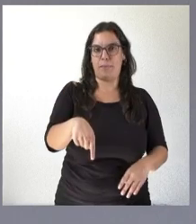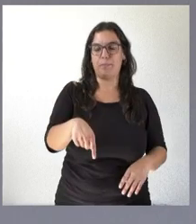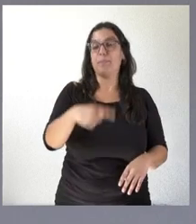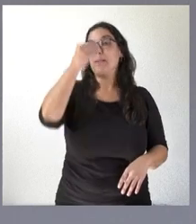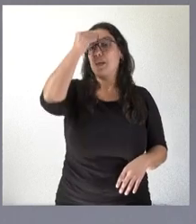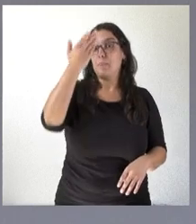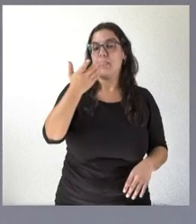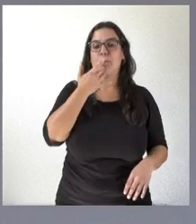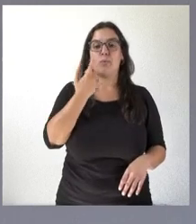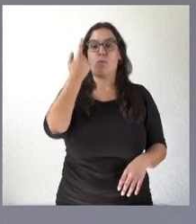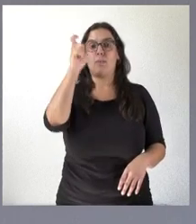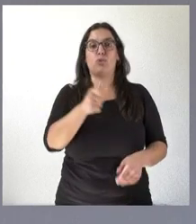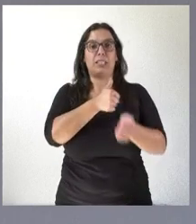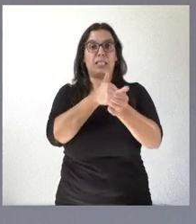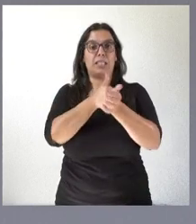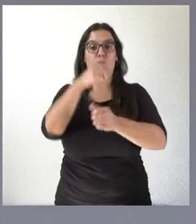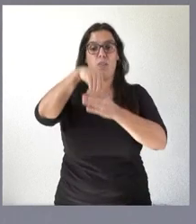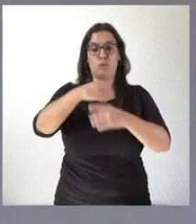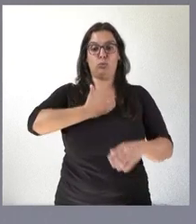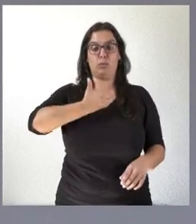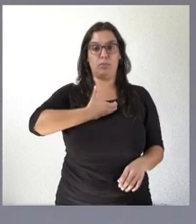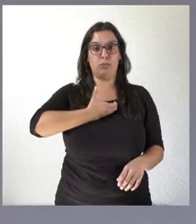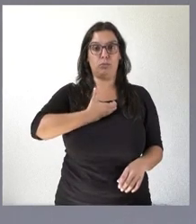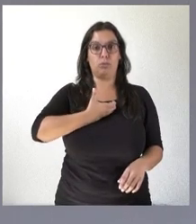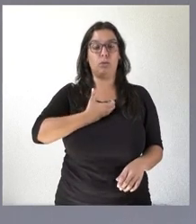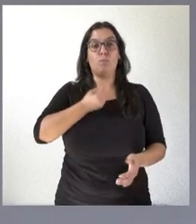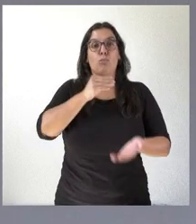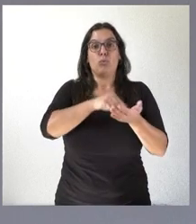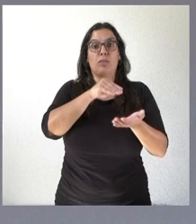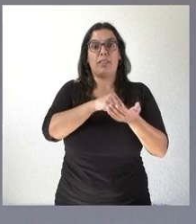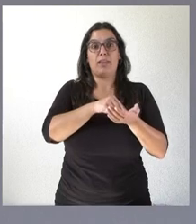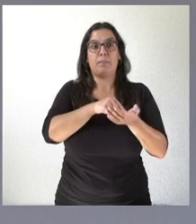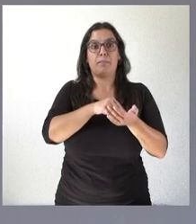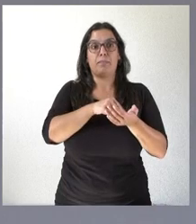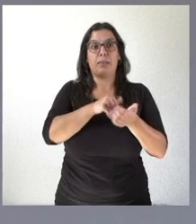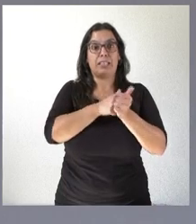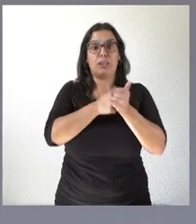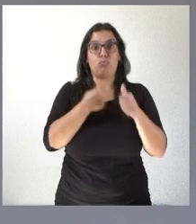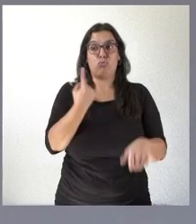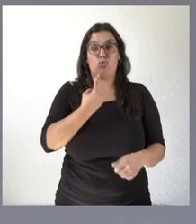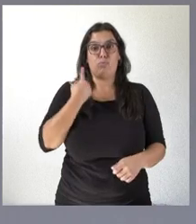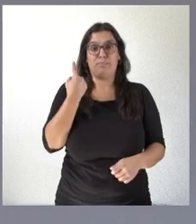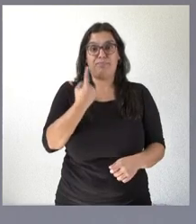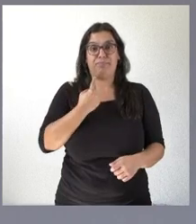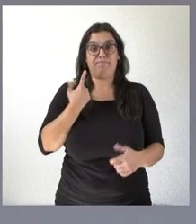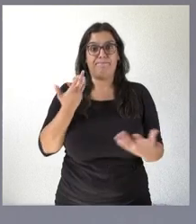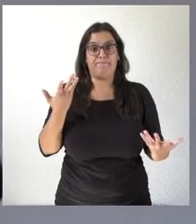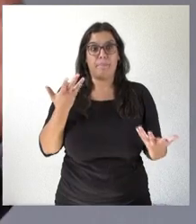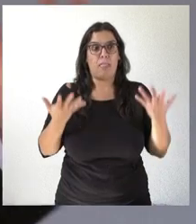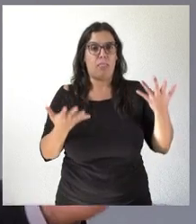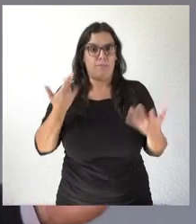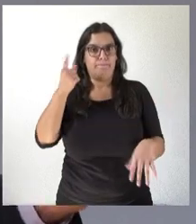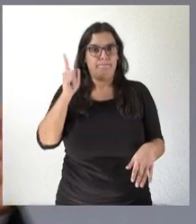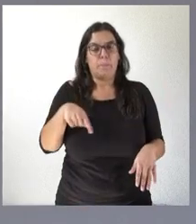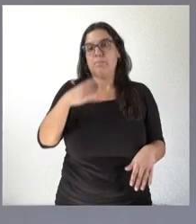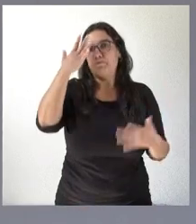situación de un secretario en un ayuntamiento muchas veces es de soledad administrativa imaginen que